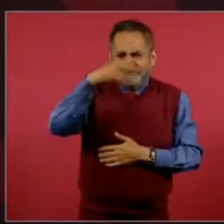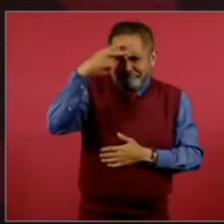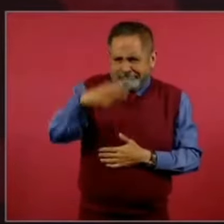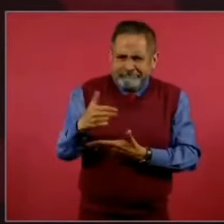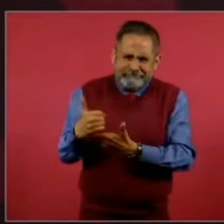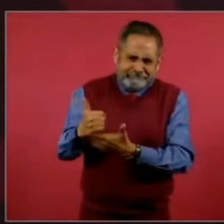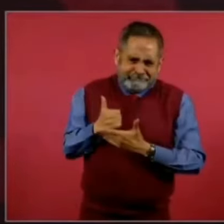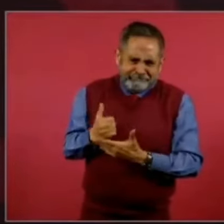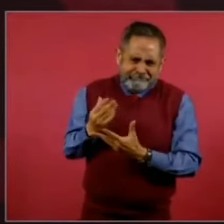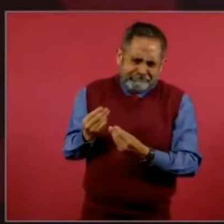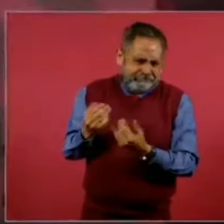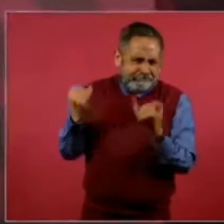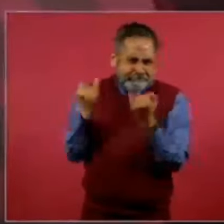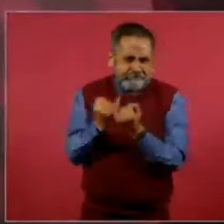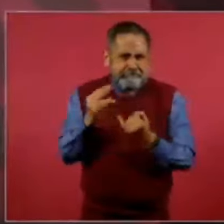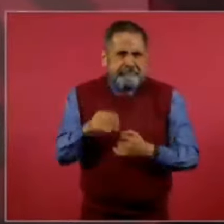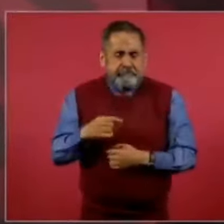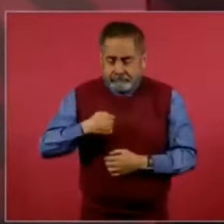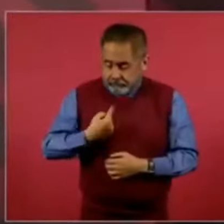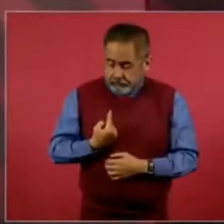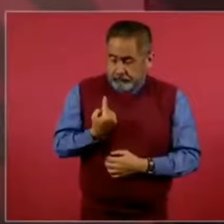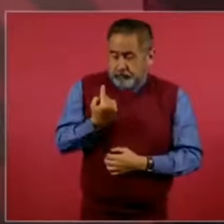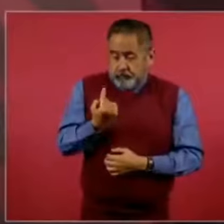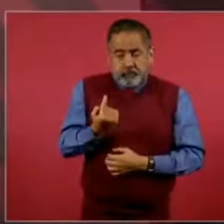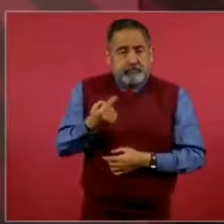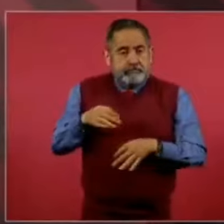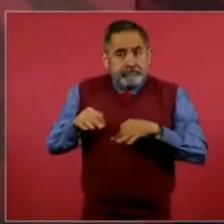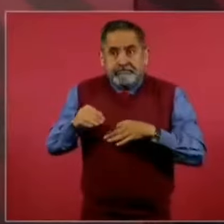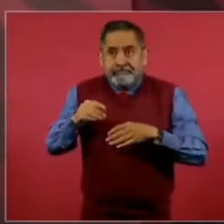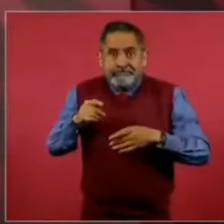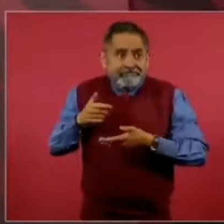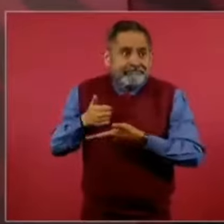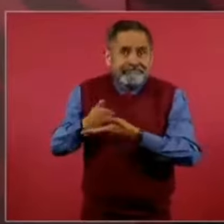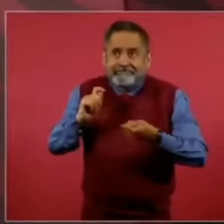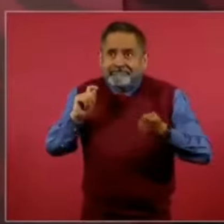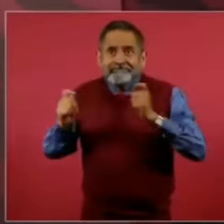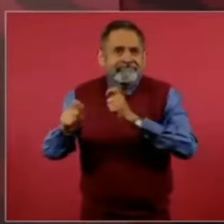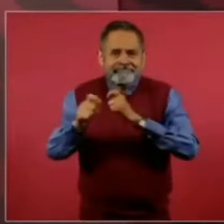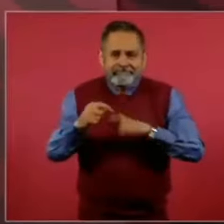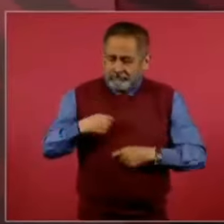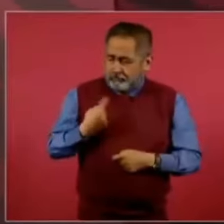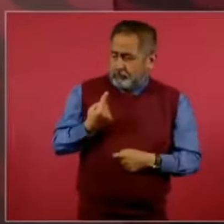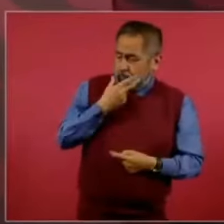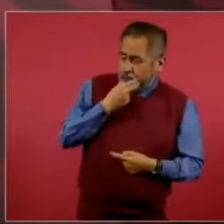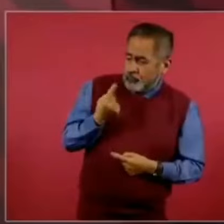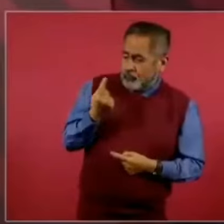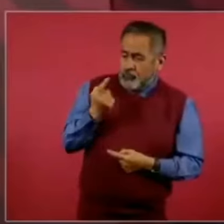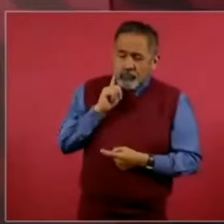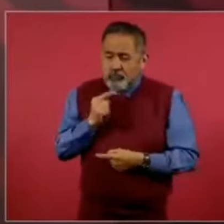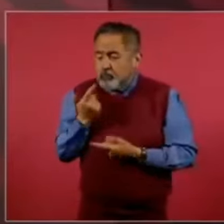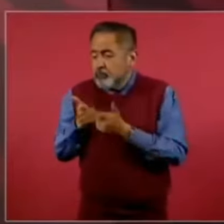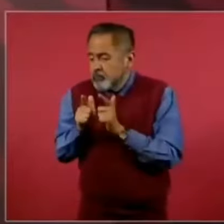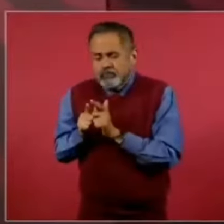porque esto no es labor de un hombre, de una mujer, de un grupo